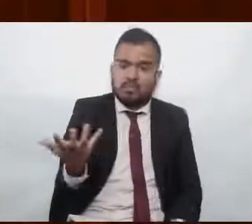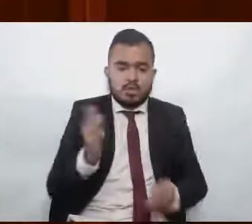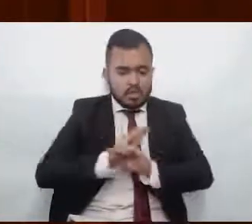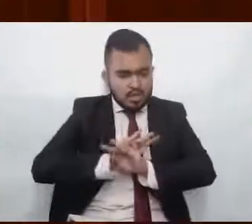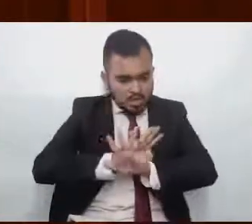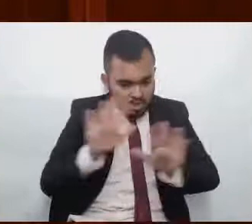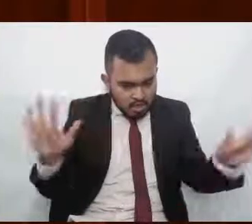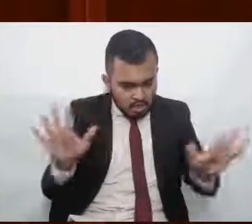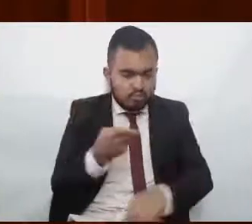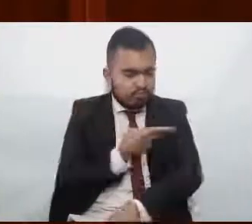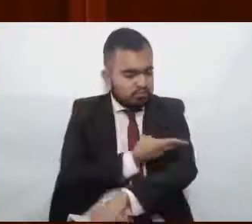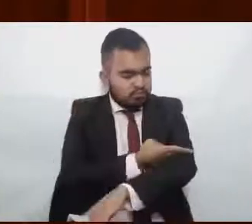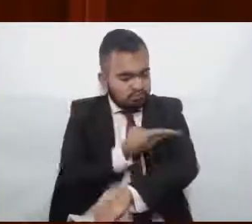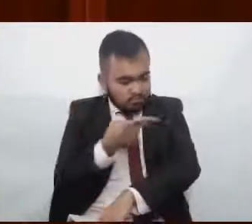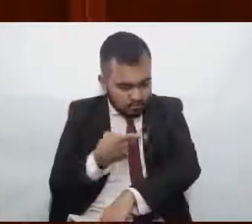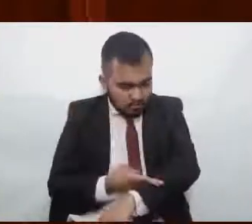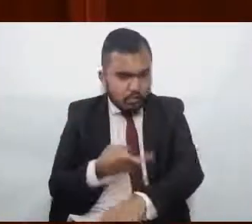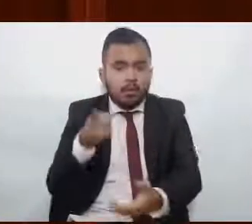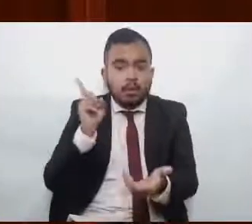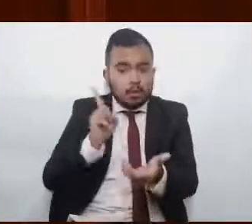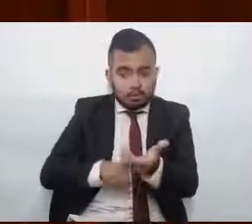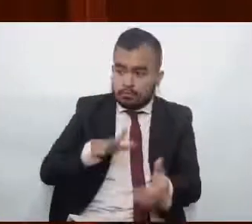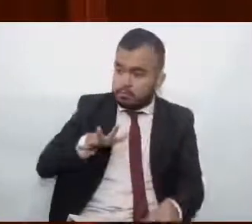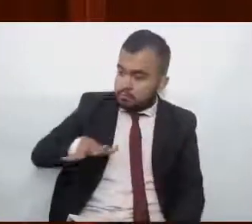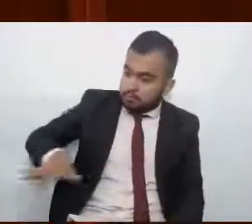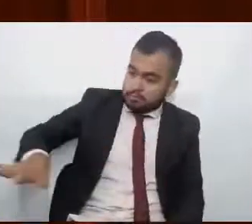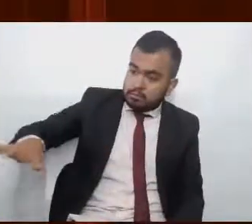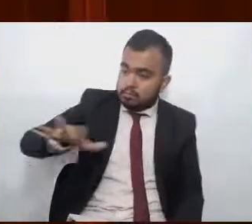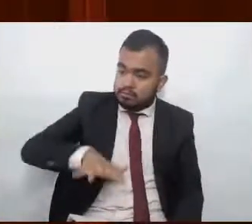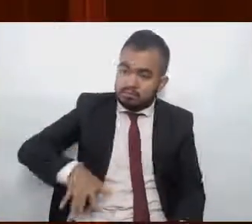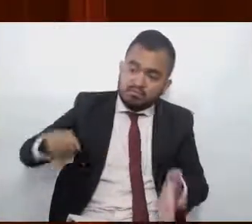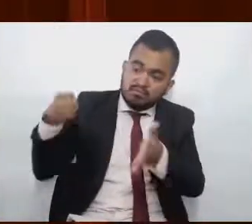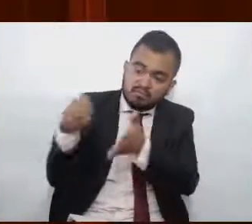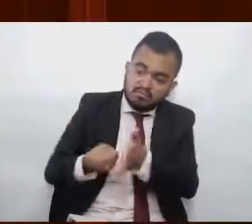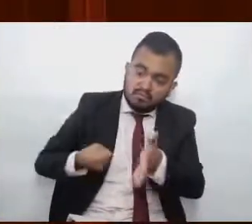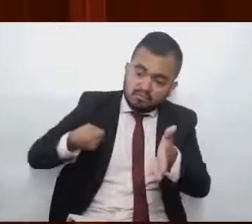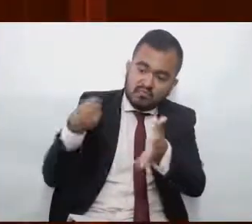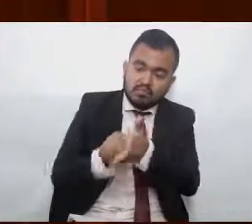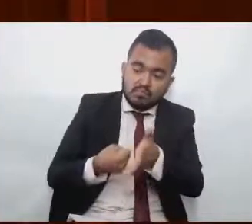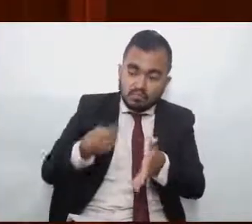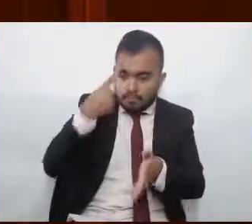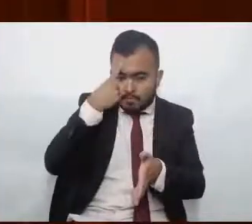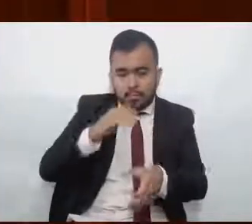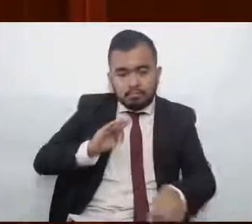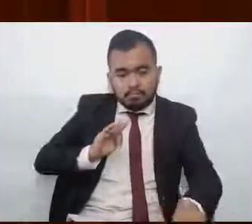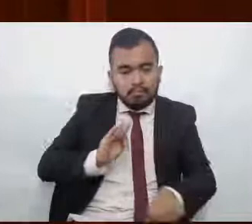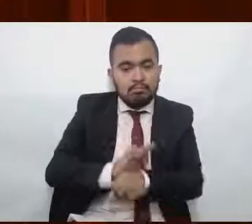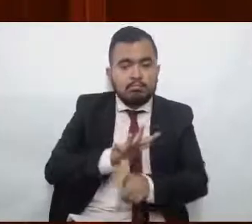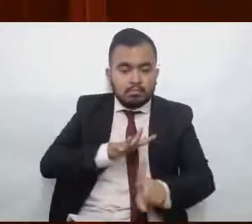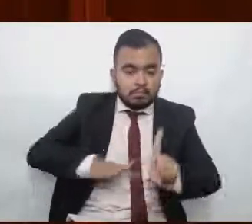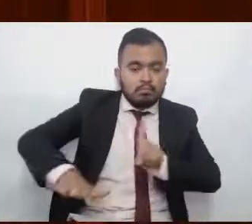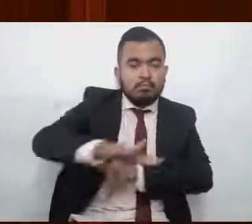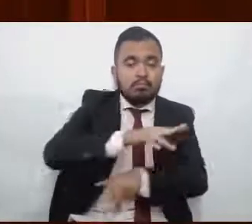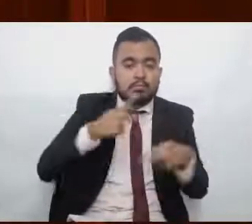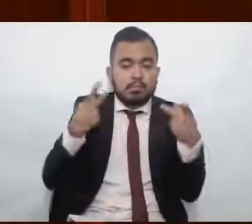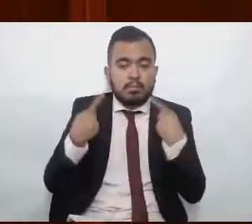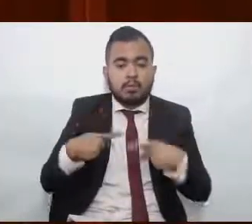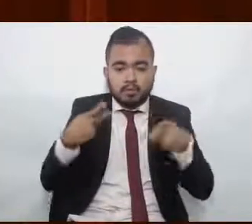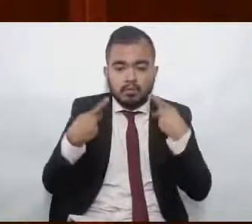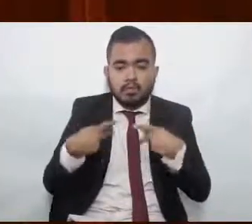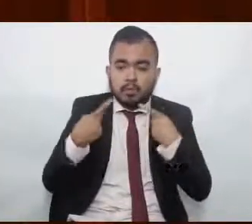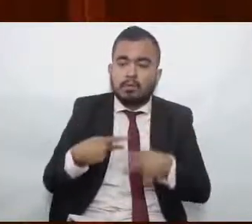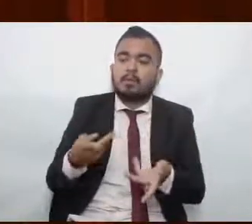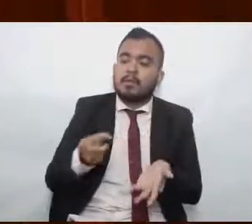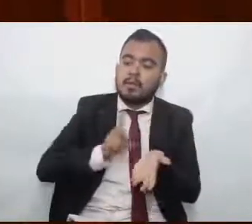militancia de los luchadores sociales, políticos, culturales incluso, que dan cada